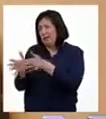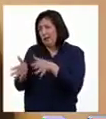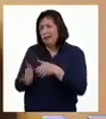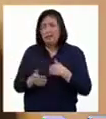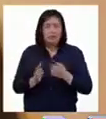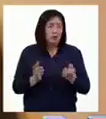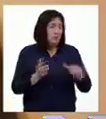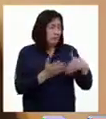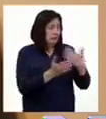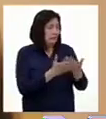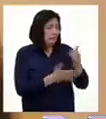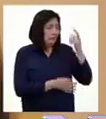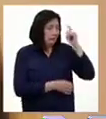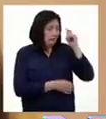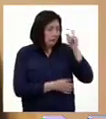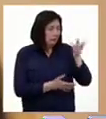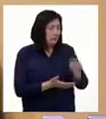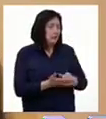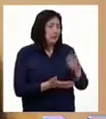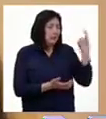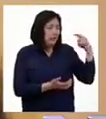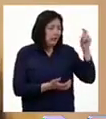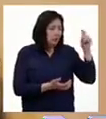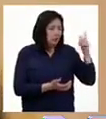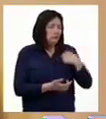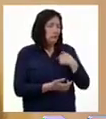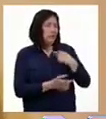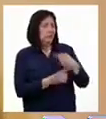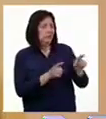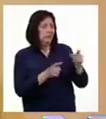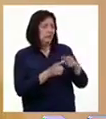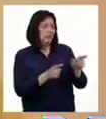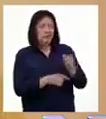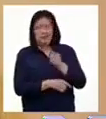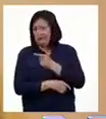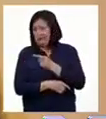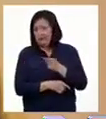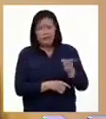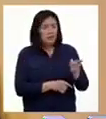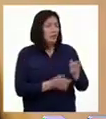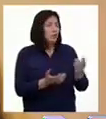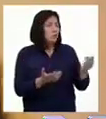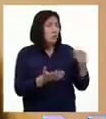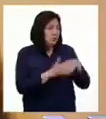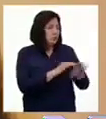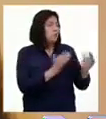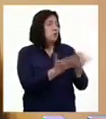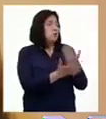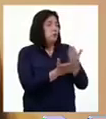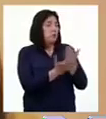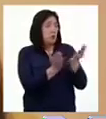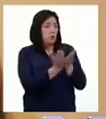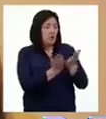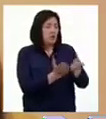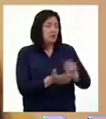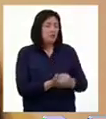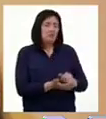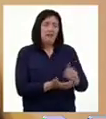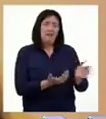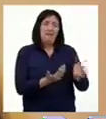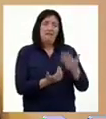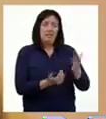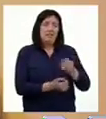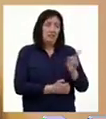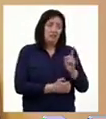Cuando llegué a Trujillo, sentía que todo era tan distinto. Entré a un nuevo colegio y no me fue